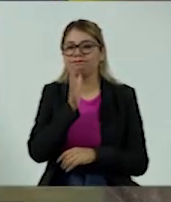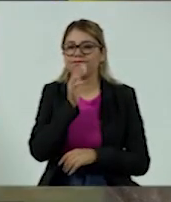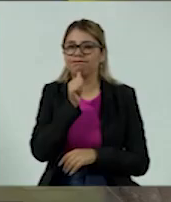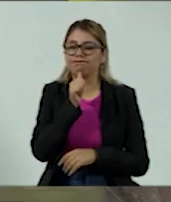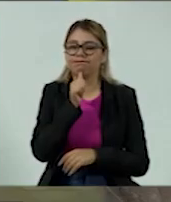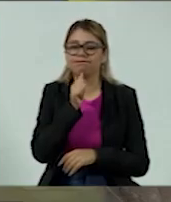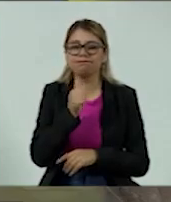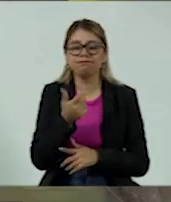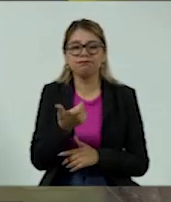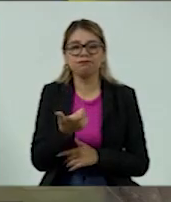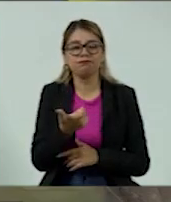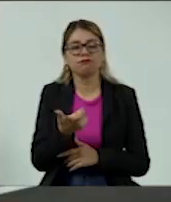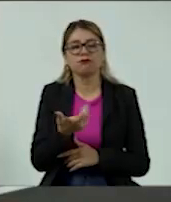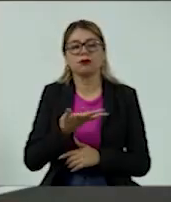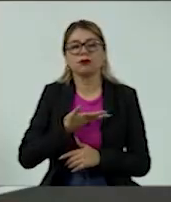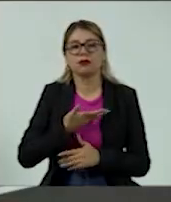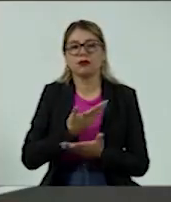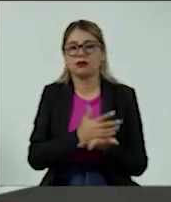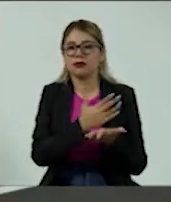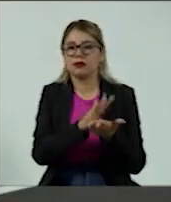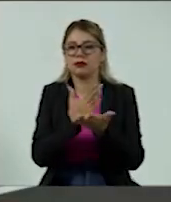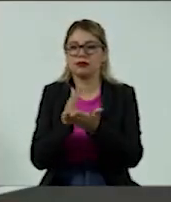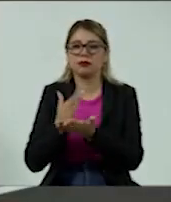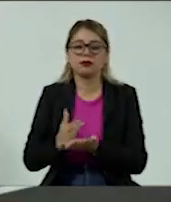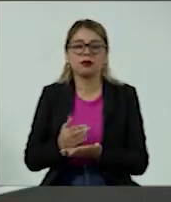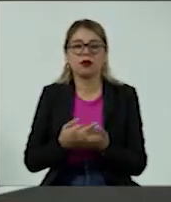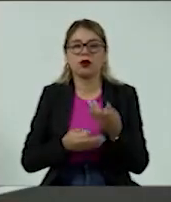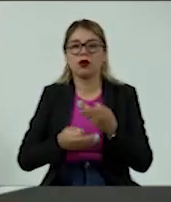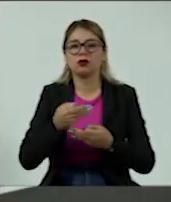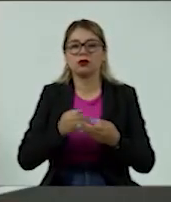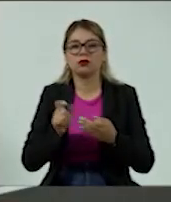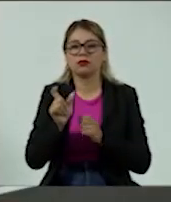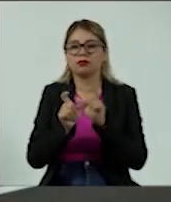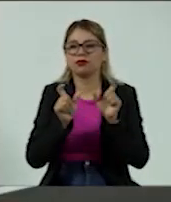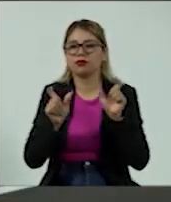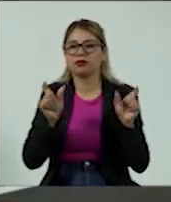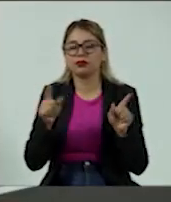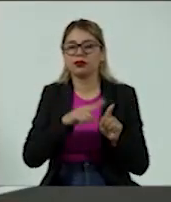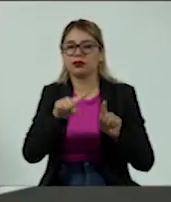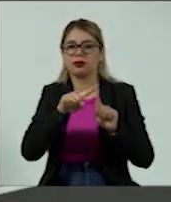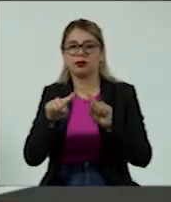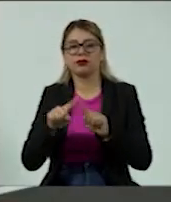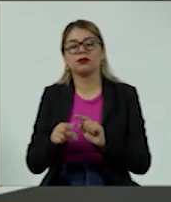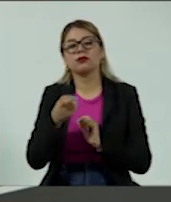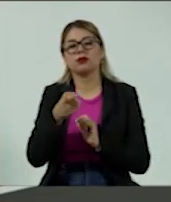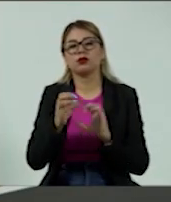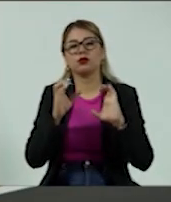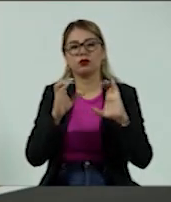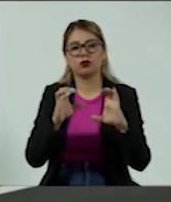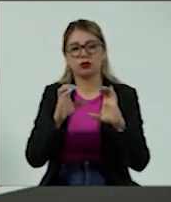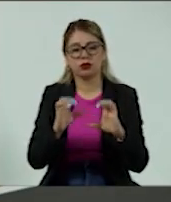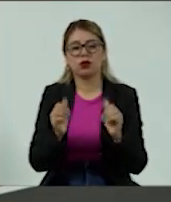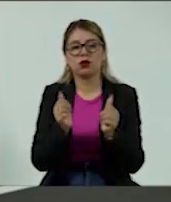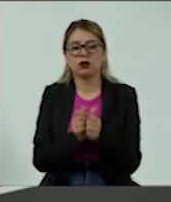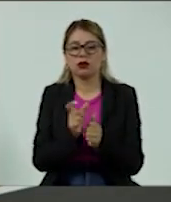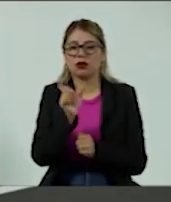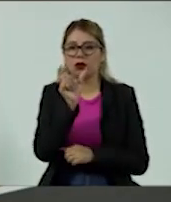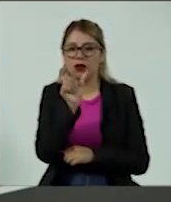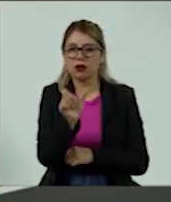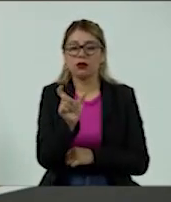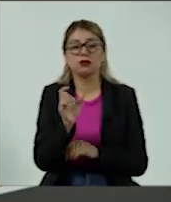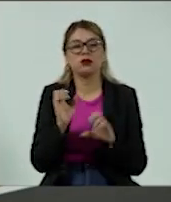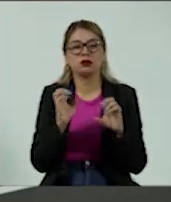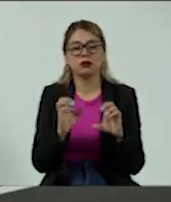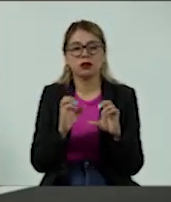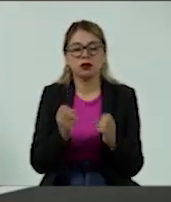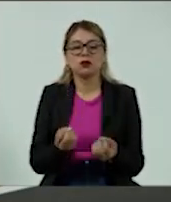bajita derivado a que tengo que hacer frente a las tarjetas de crédito. Por eso es muy importante ser muy prudente con las tarjetas, revisar muy bien